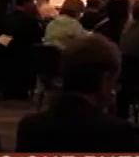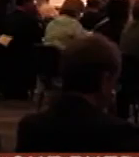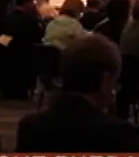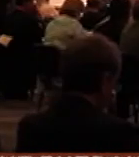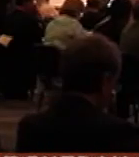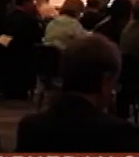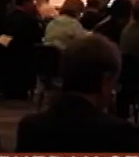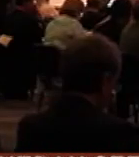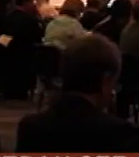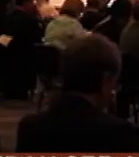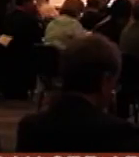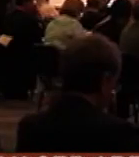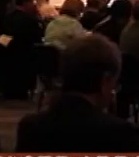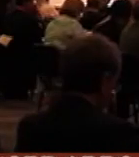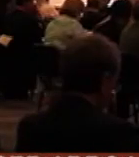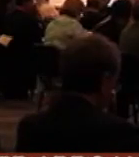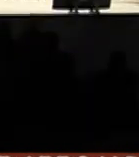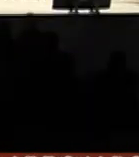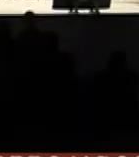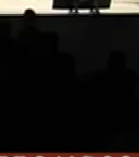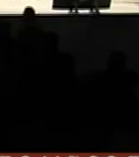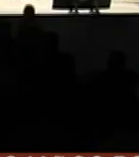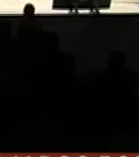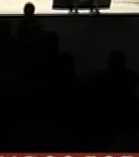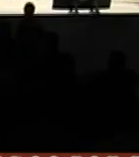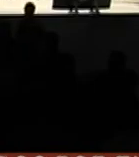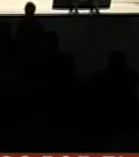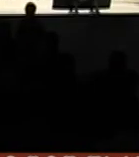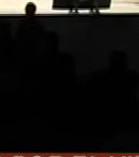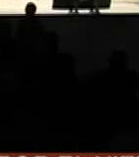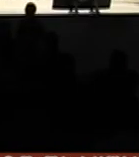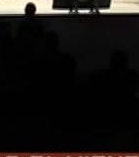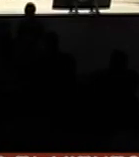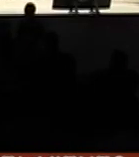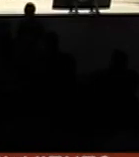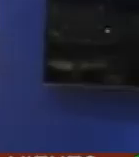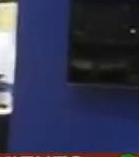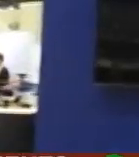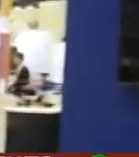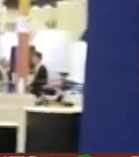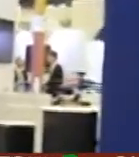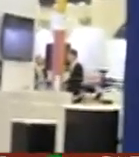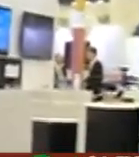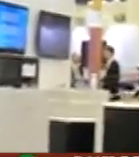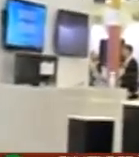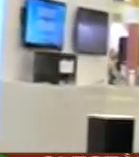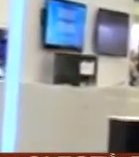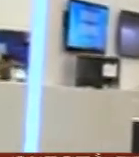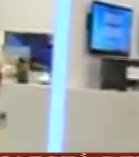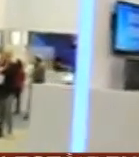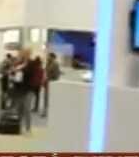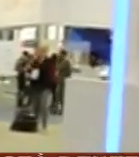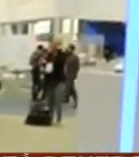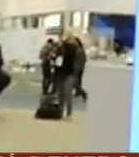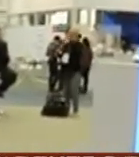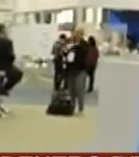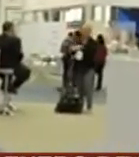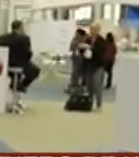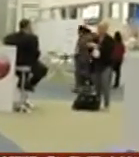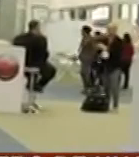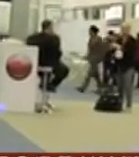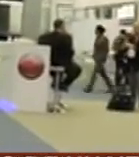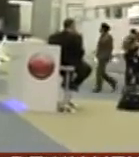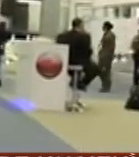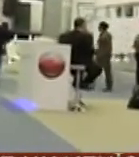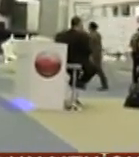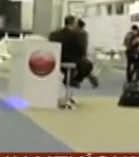recibieron los estudiantes de la UNAM por parte de la Federación Internacional de Astronáutica el organismo que agrupa a todas las